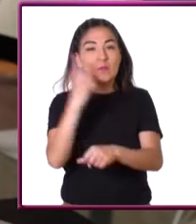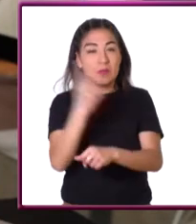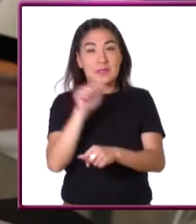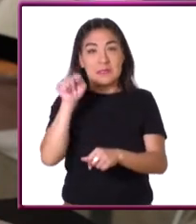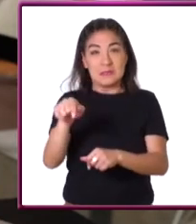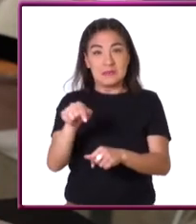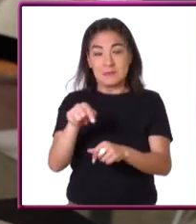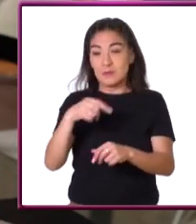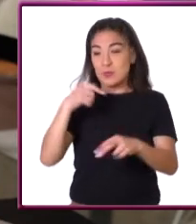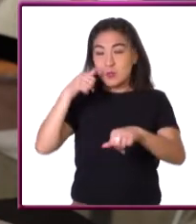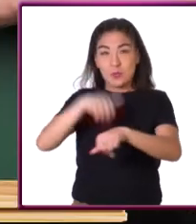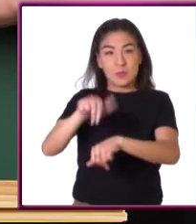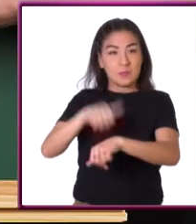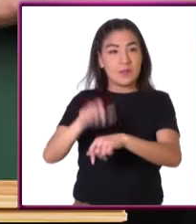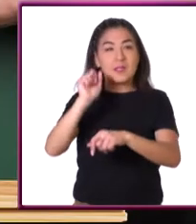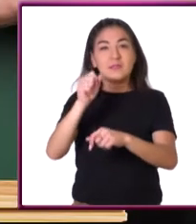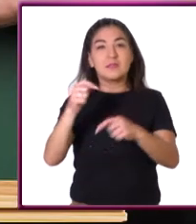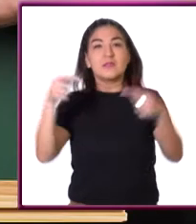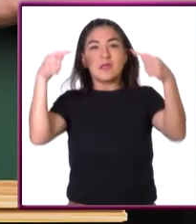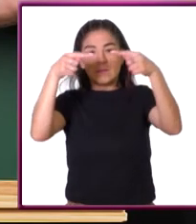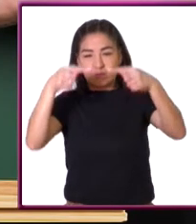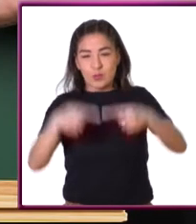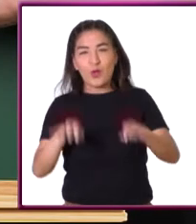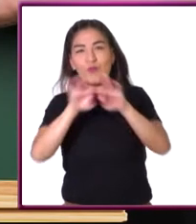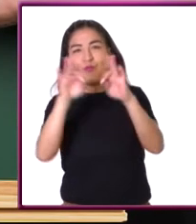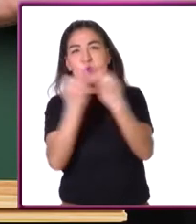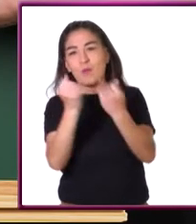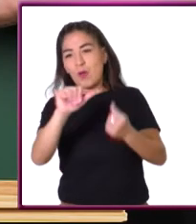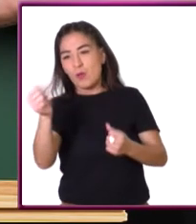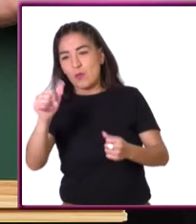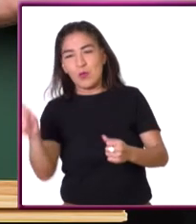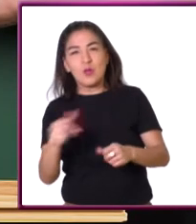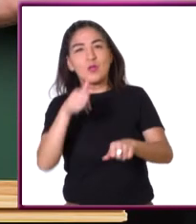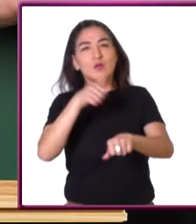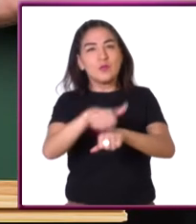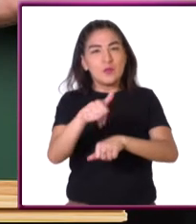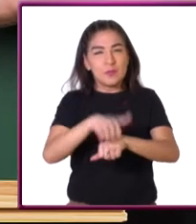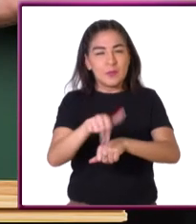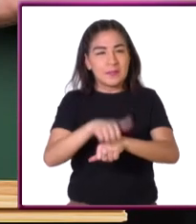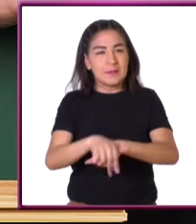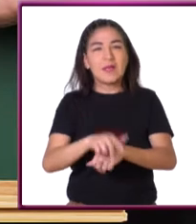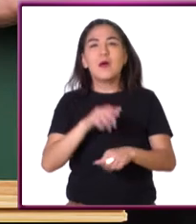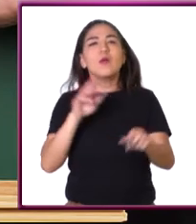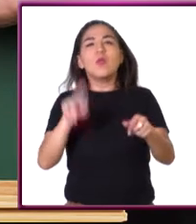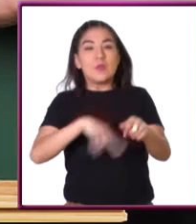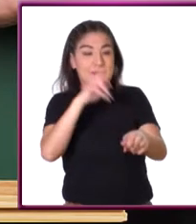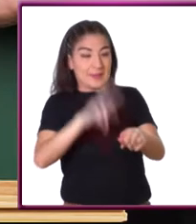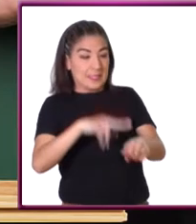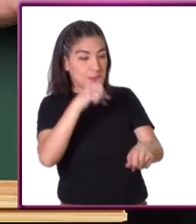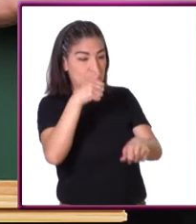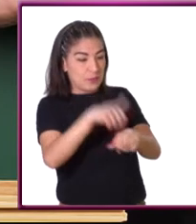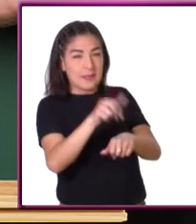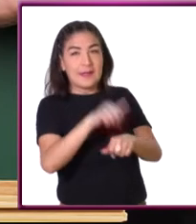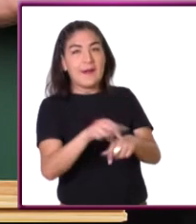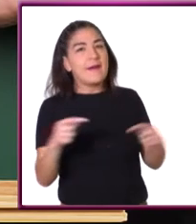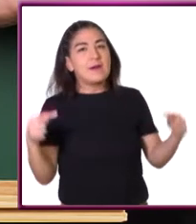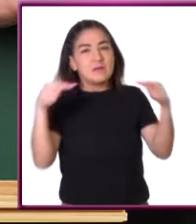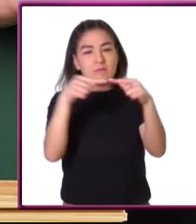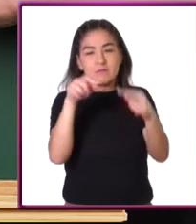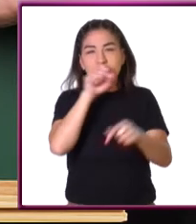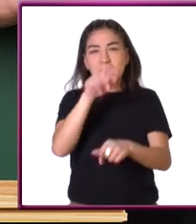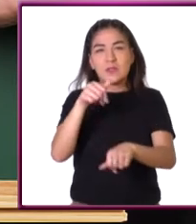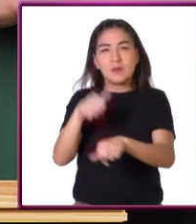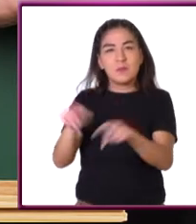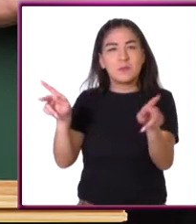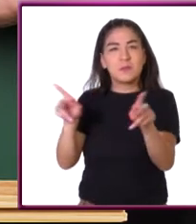de los números primos se forman los demás números. Es decir, cualquier número natural es producto de